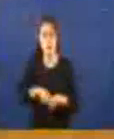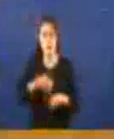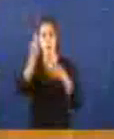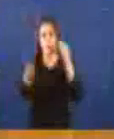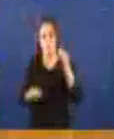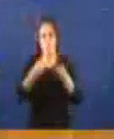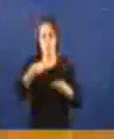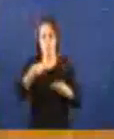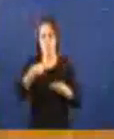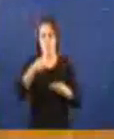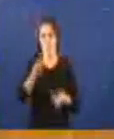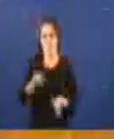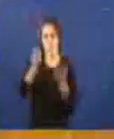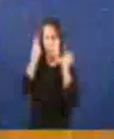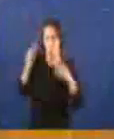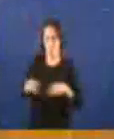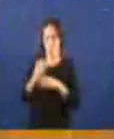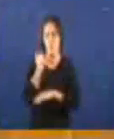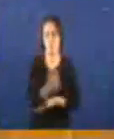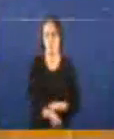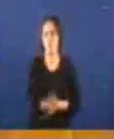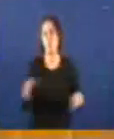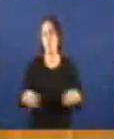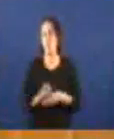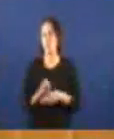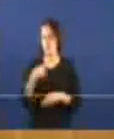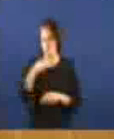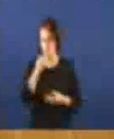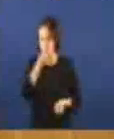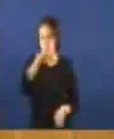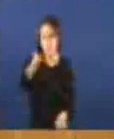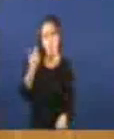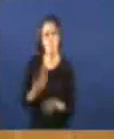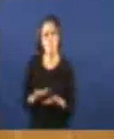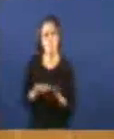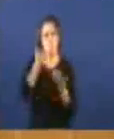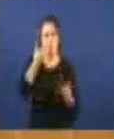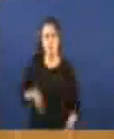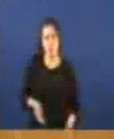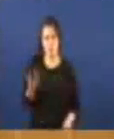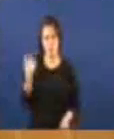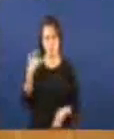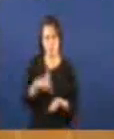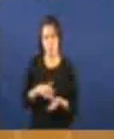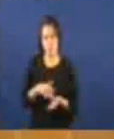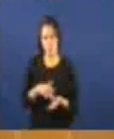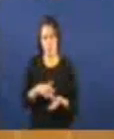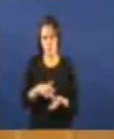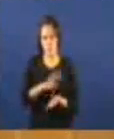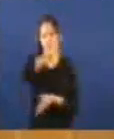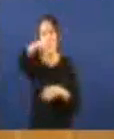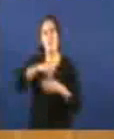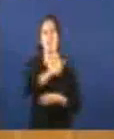na portavocía do Grupo Socialista, que estou contando cousas que pasaron no Axunto de Portavoces,